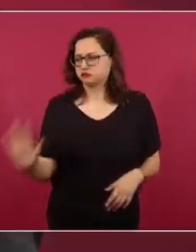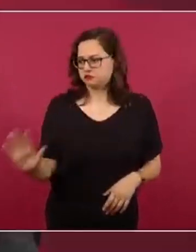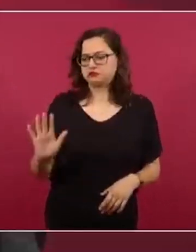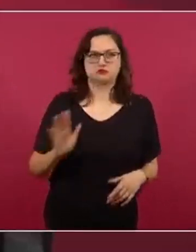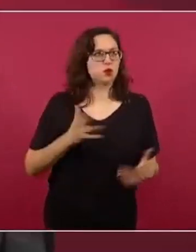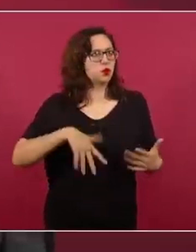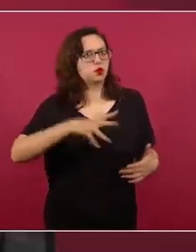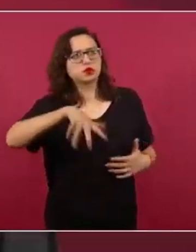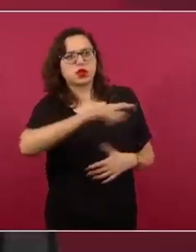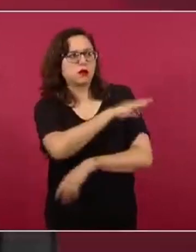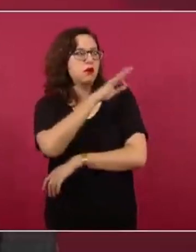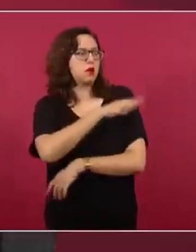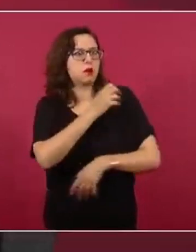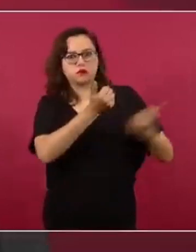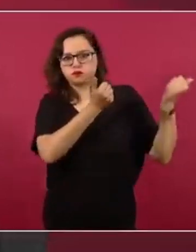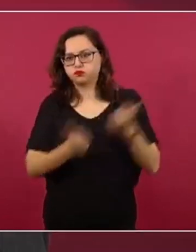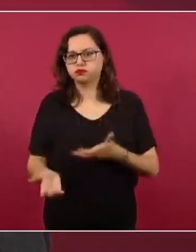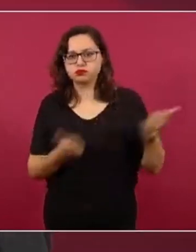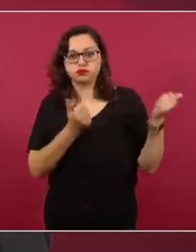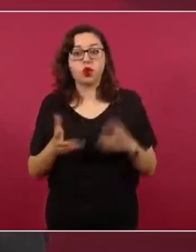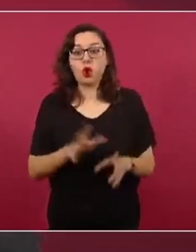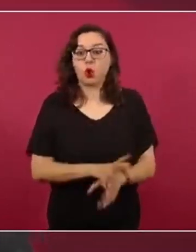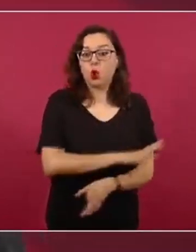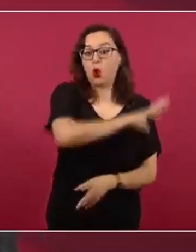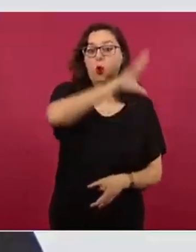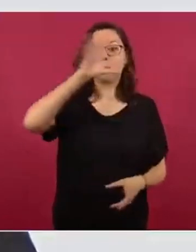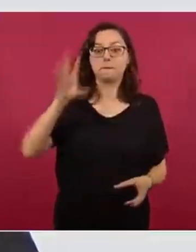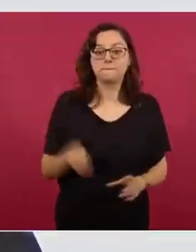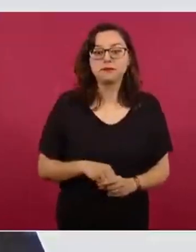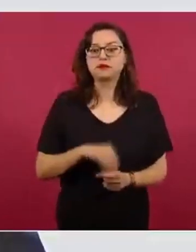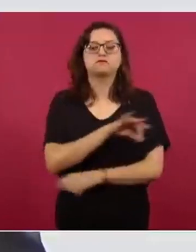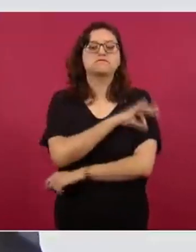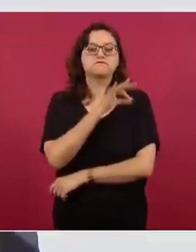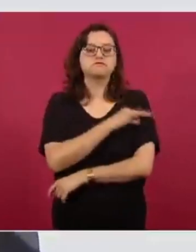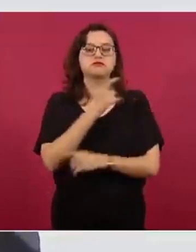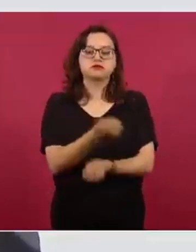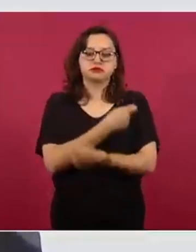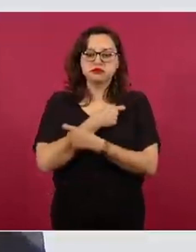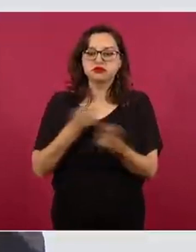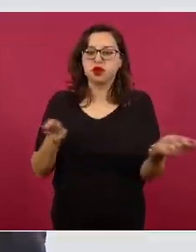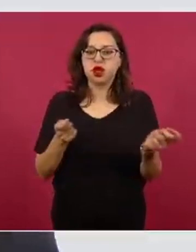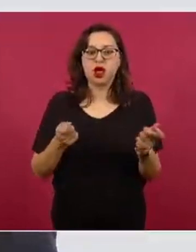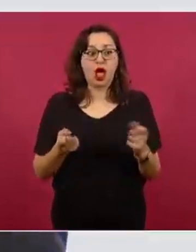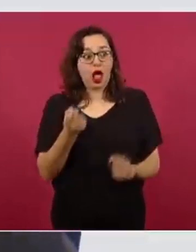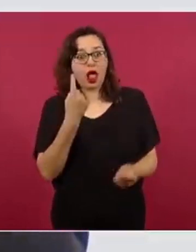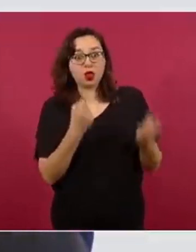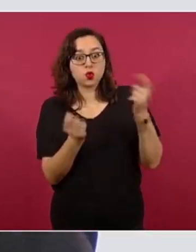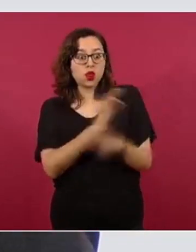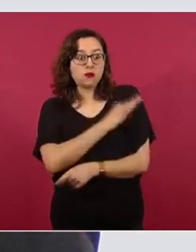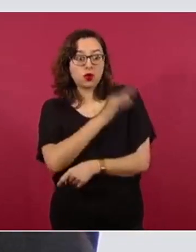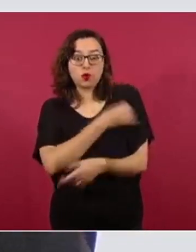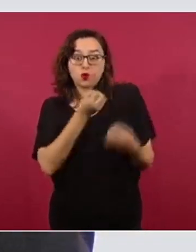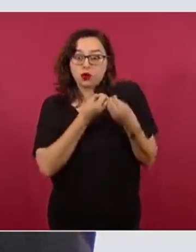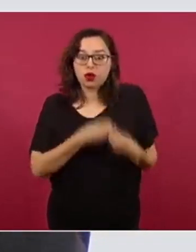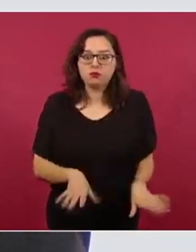federativas y al final se aprovecharon todas las vacunas. Esto lo queremos destacar, no hubo desperdicio. Todas las vacunas fueron